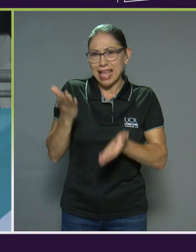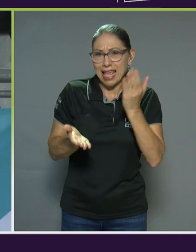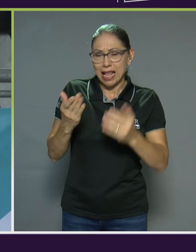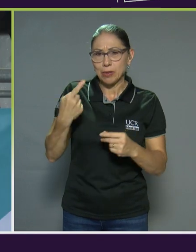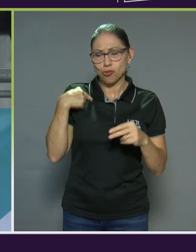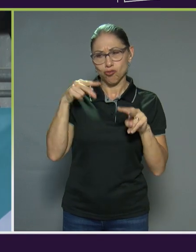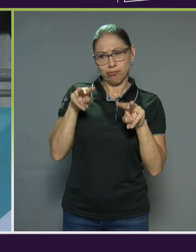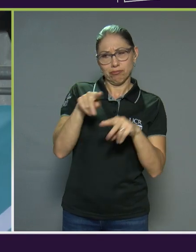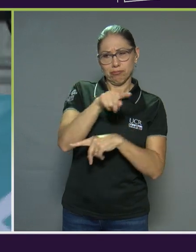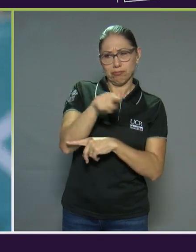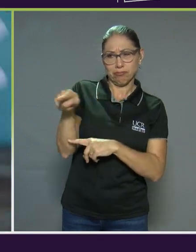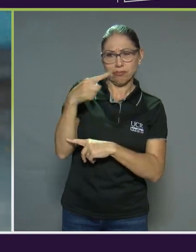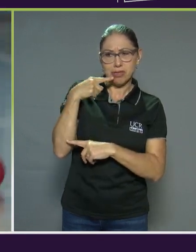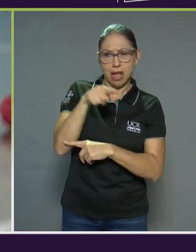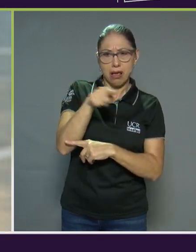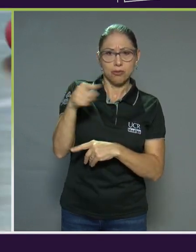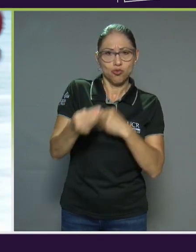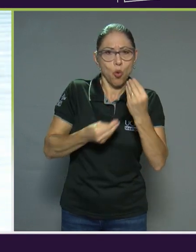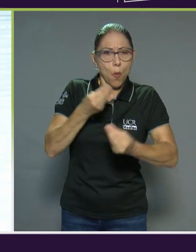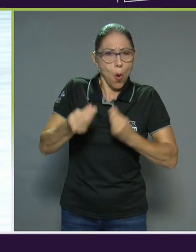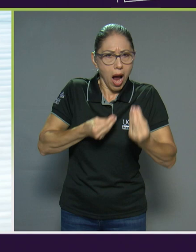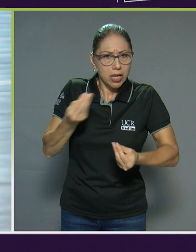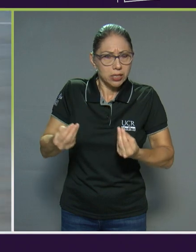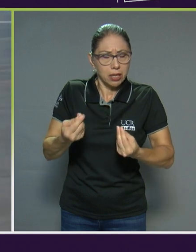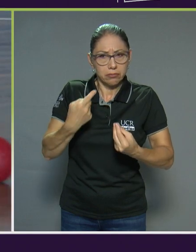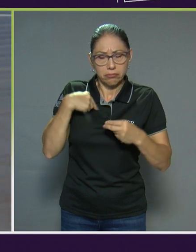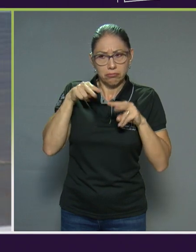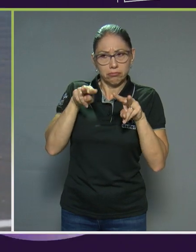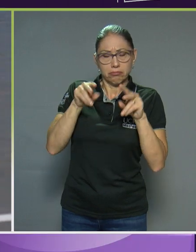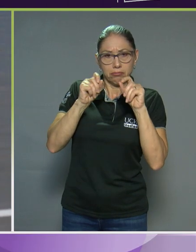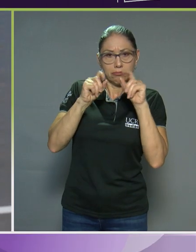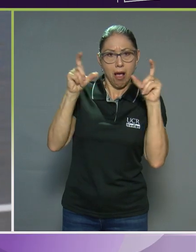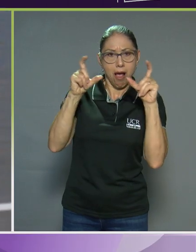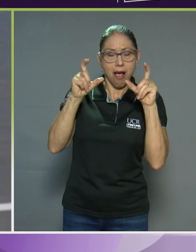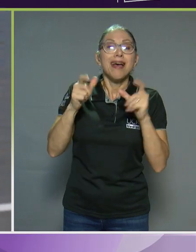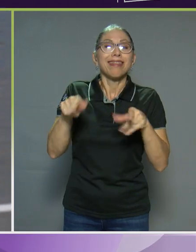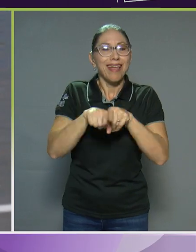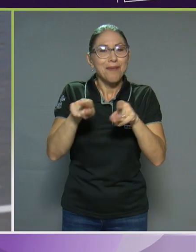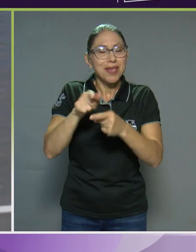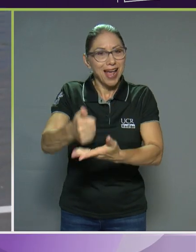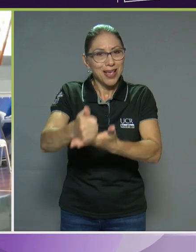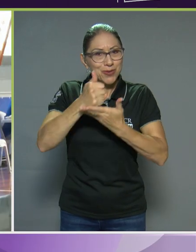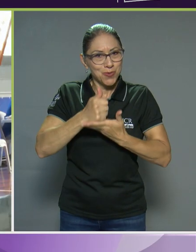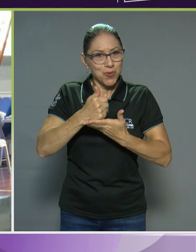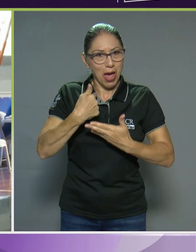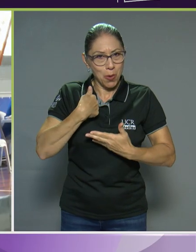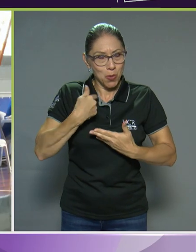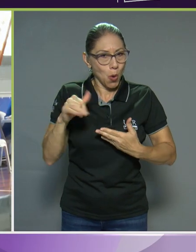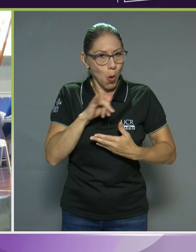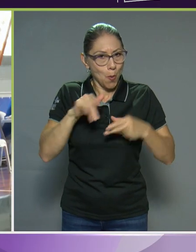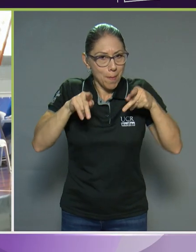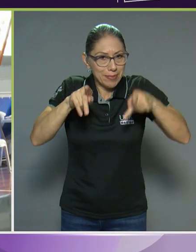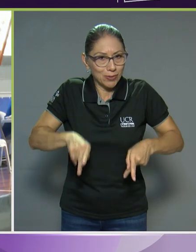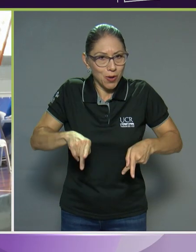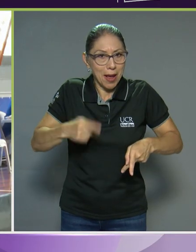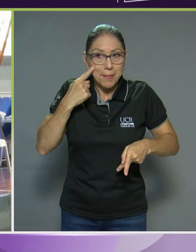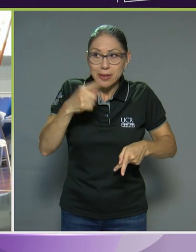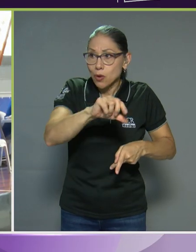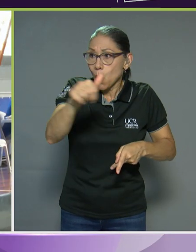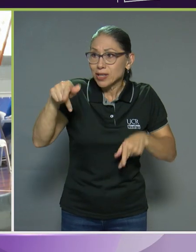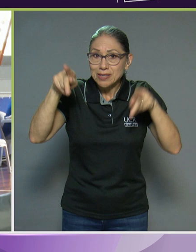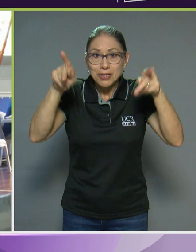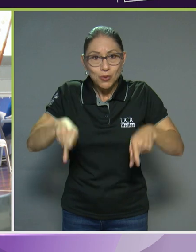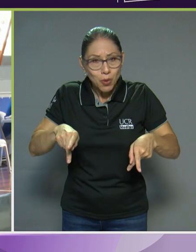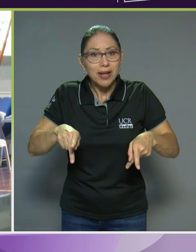hacen, verdad? O algo así por el estilo y a uno lo sorprende más bien. Entonces también lo ayuda a uno mucho como ser humano, ver qué otras personas se están esforzando y a veces uno dice,